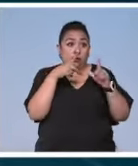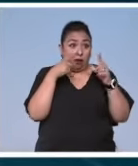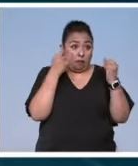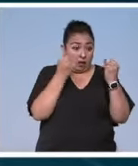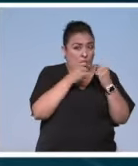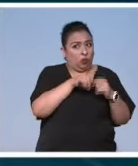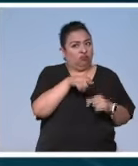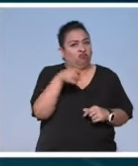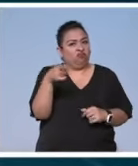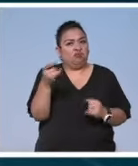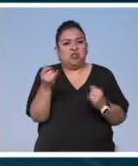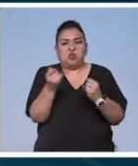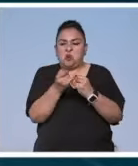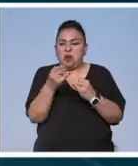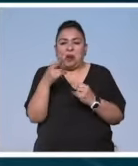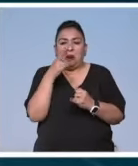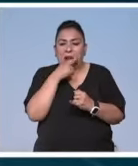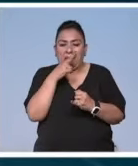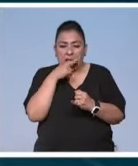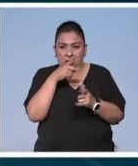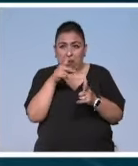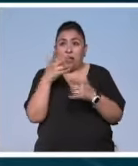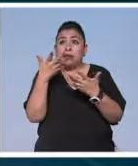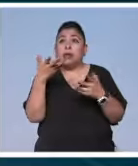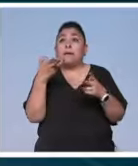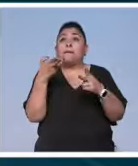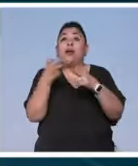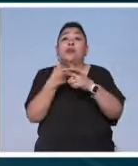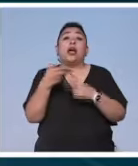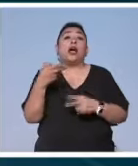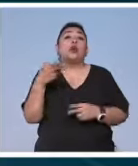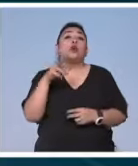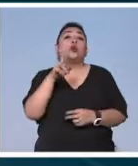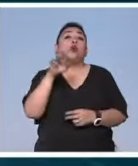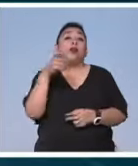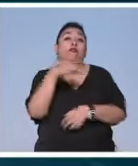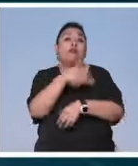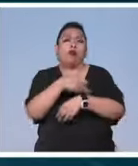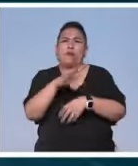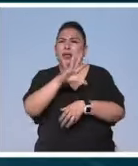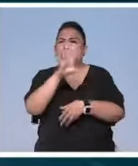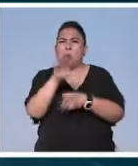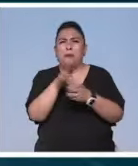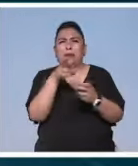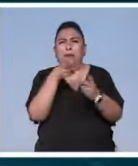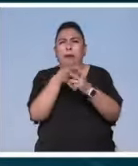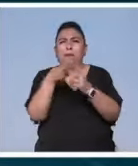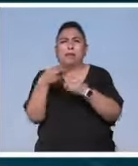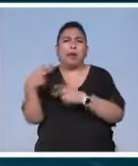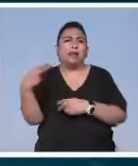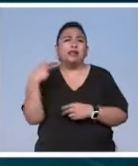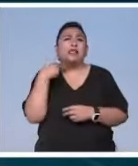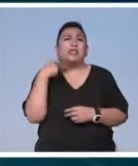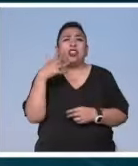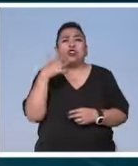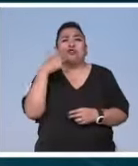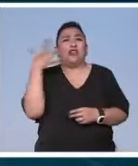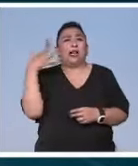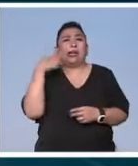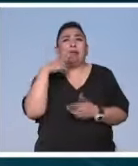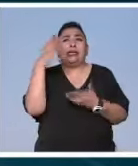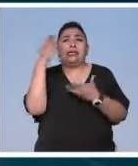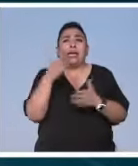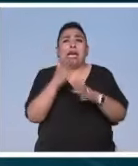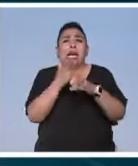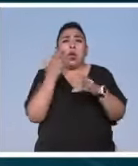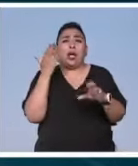contigo no han de tardar ya mataron a Rubén y a su familia completa los asesinos veloces llegaron en